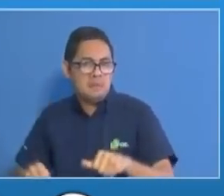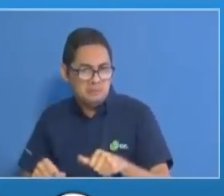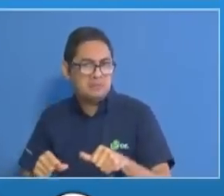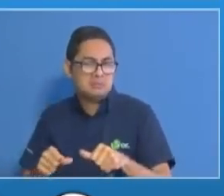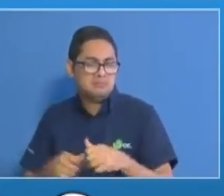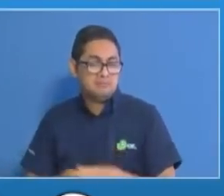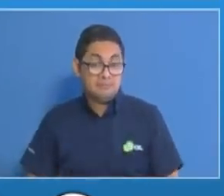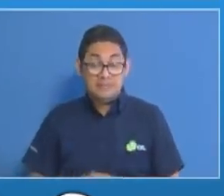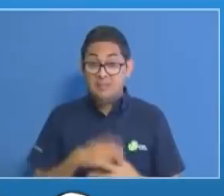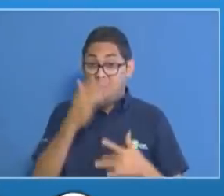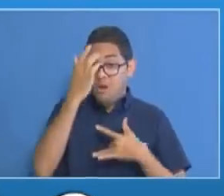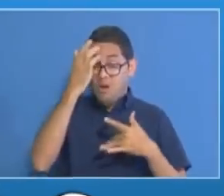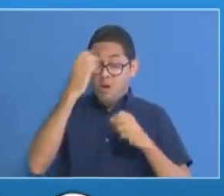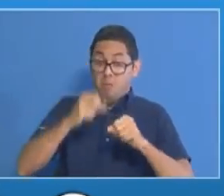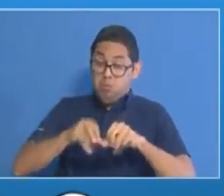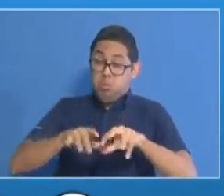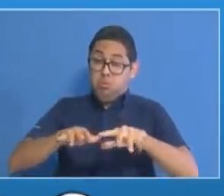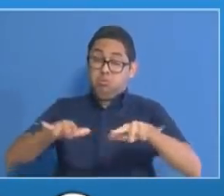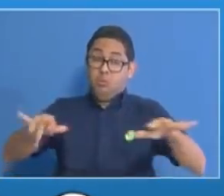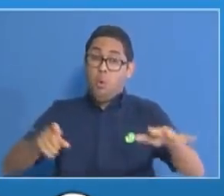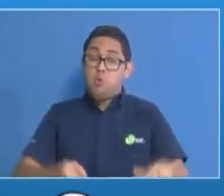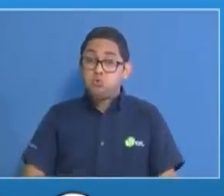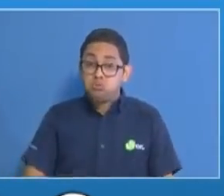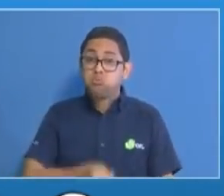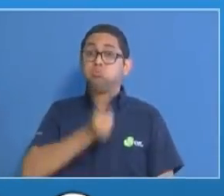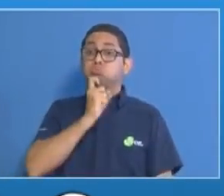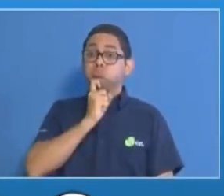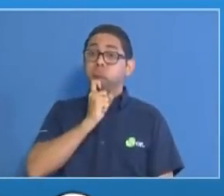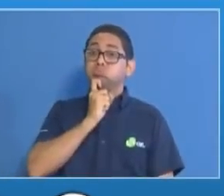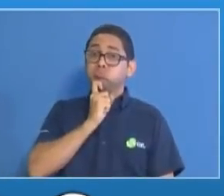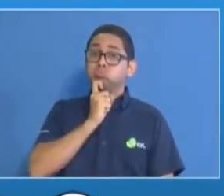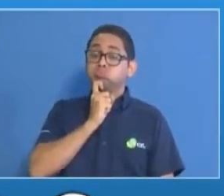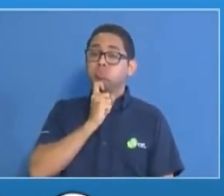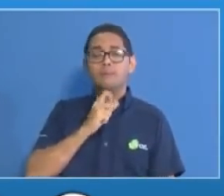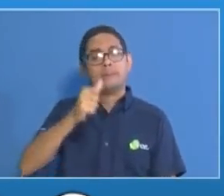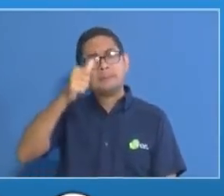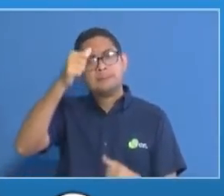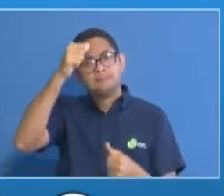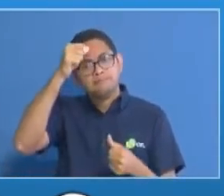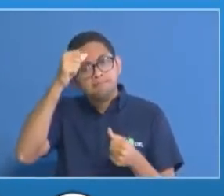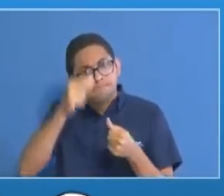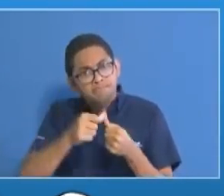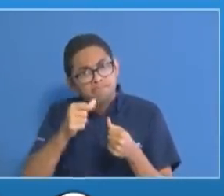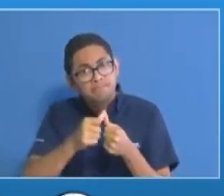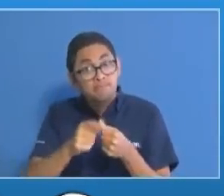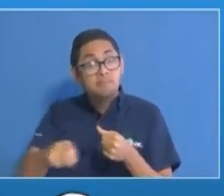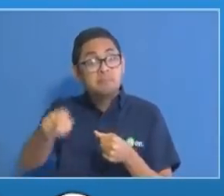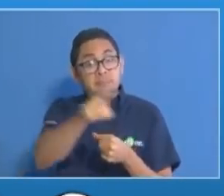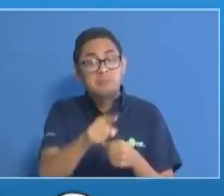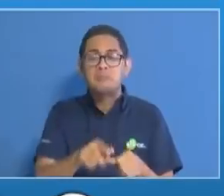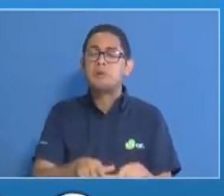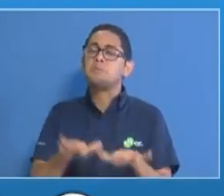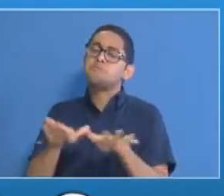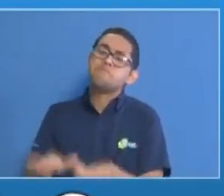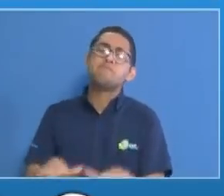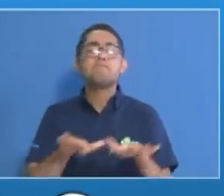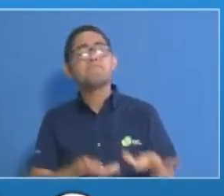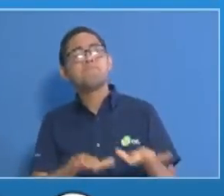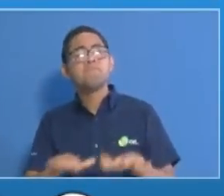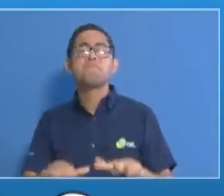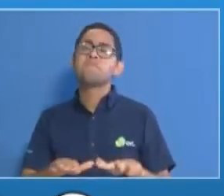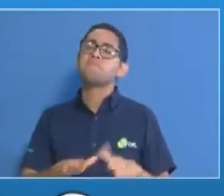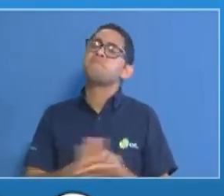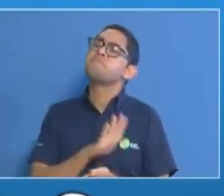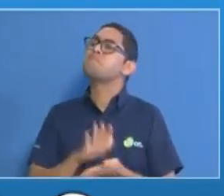afectando severamente y queremos recordar que no se puede bajar la guardia. Nuestro